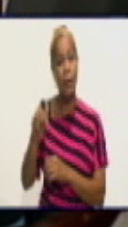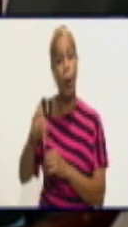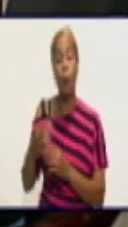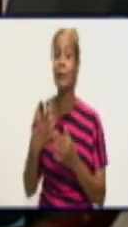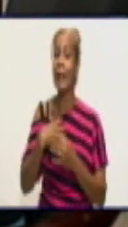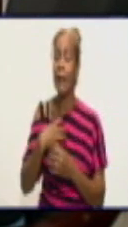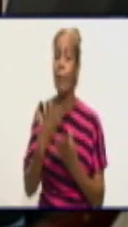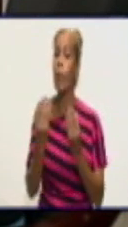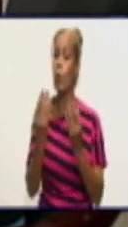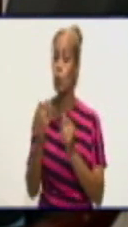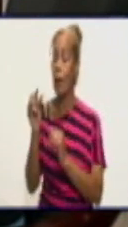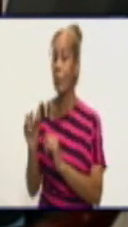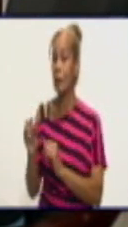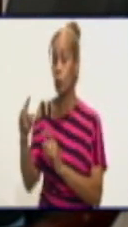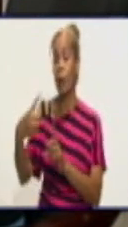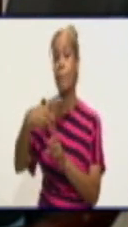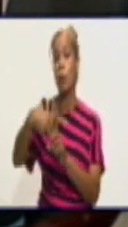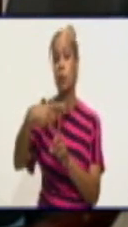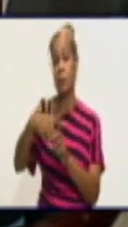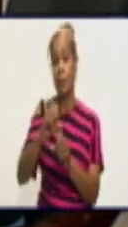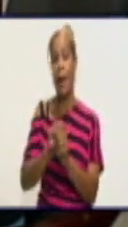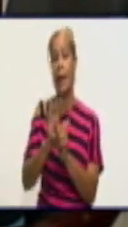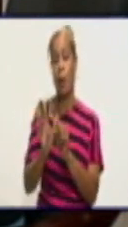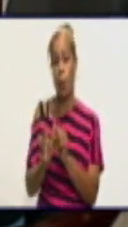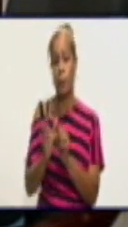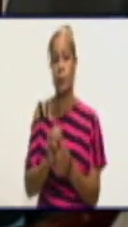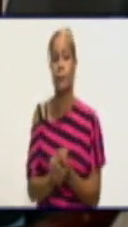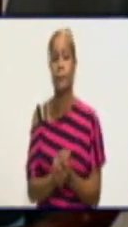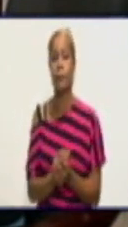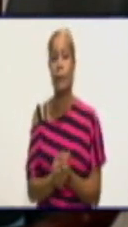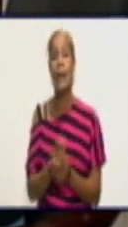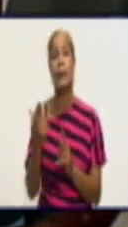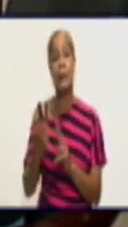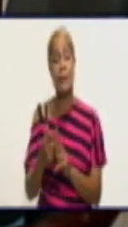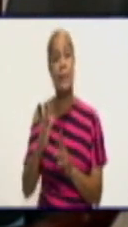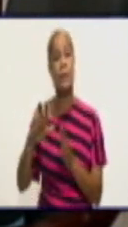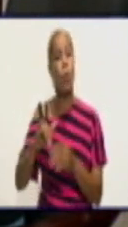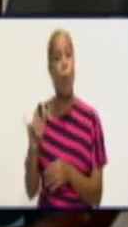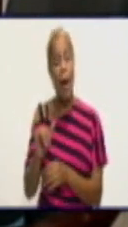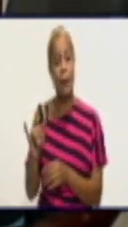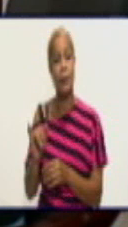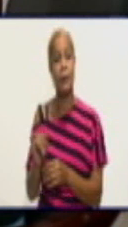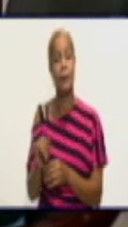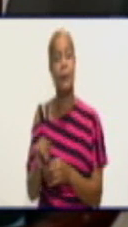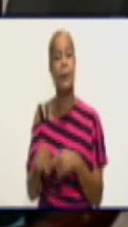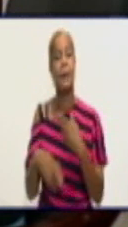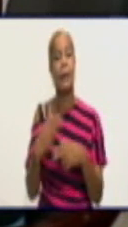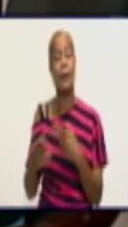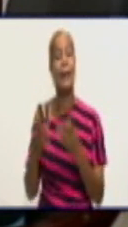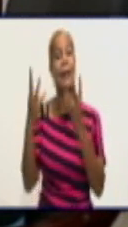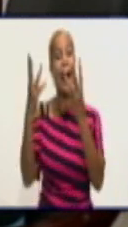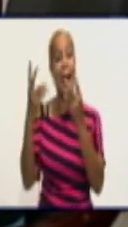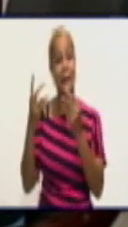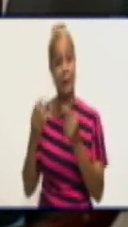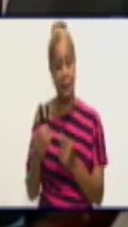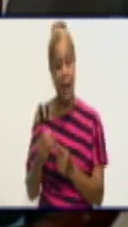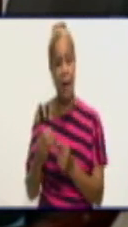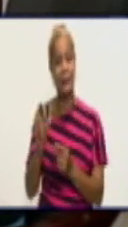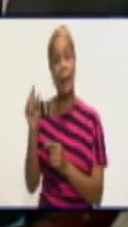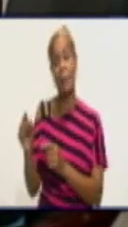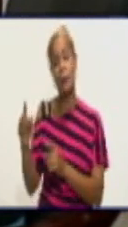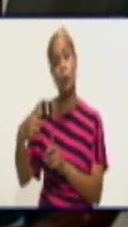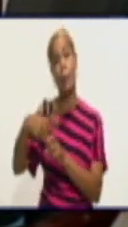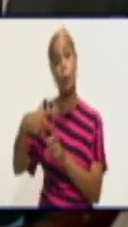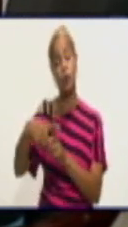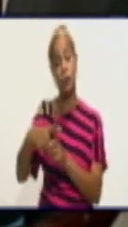que además se corresponde con la cantidad de casos que han ido saliendo